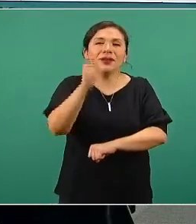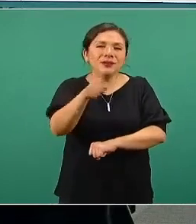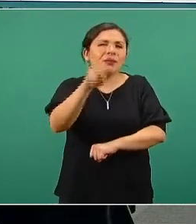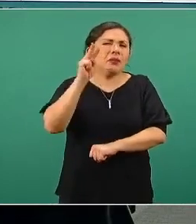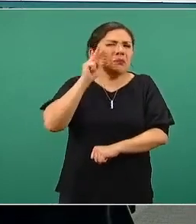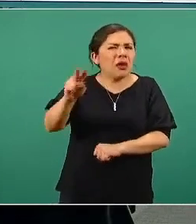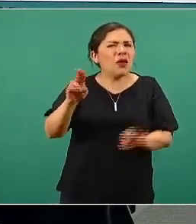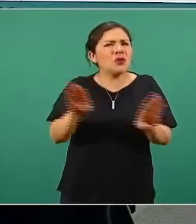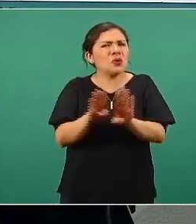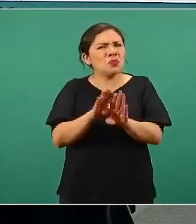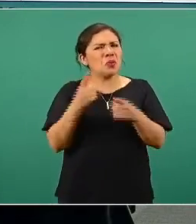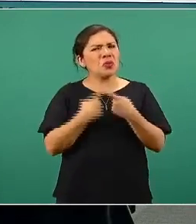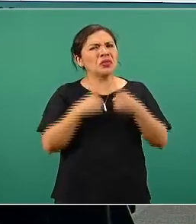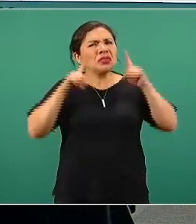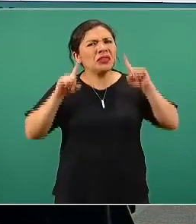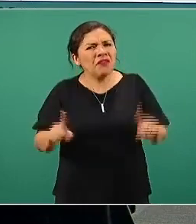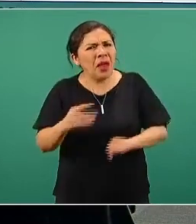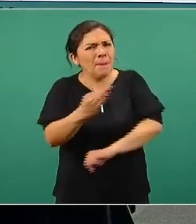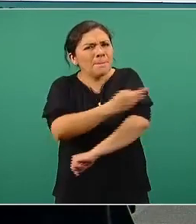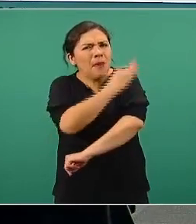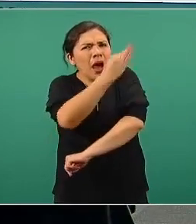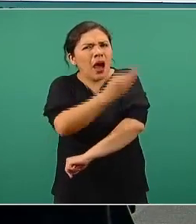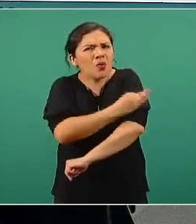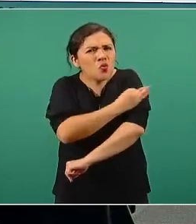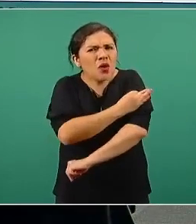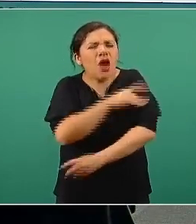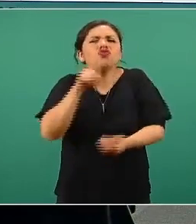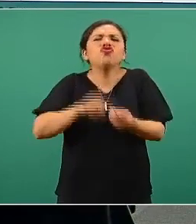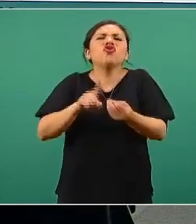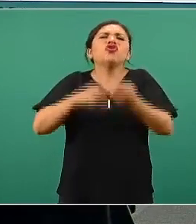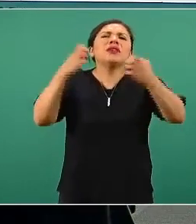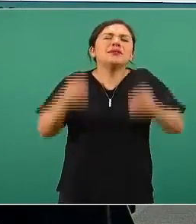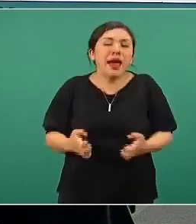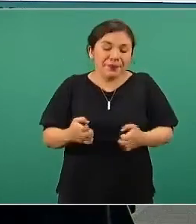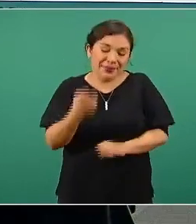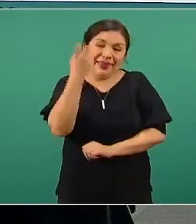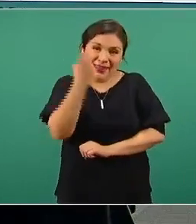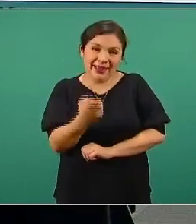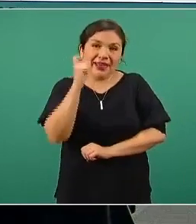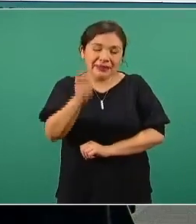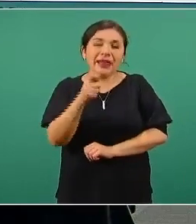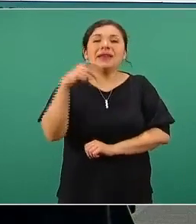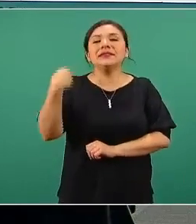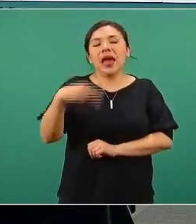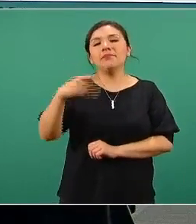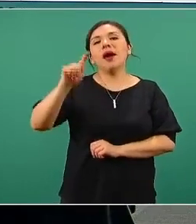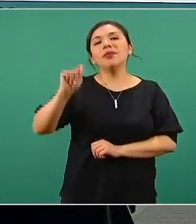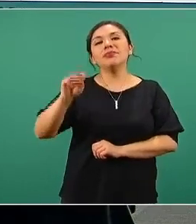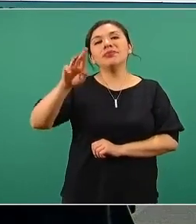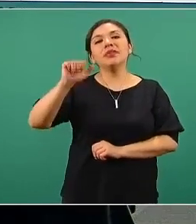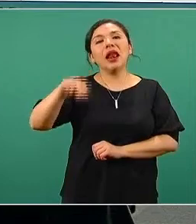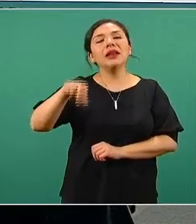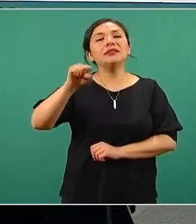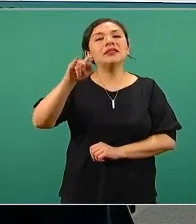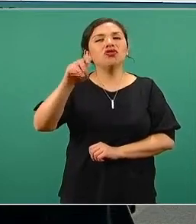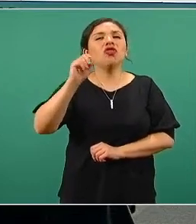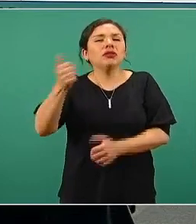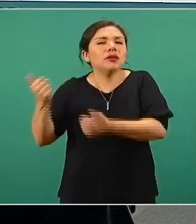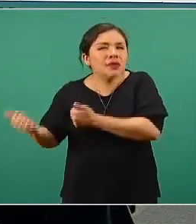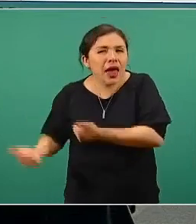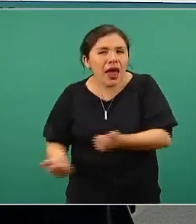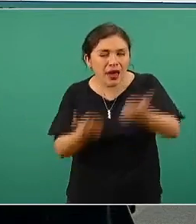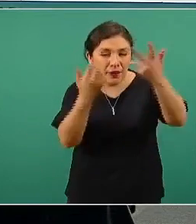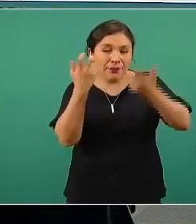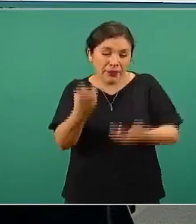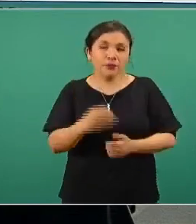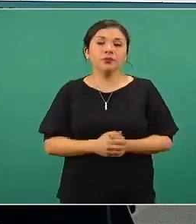de vacunas está. A eso le llamamos el tránsito, a eso le llamamos el tránsito. Y